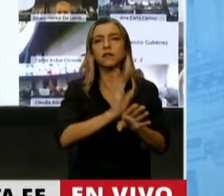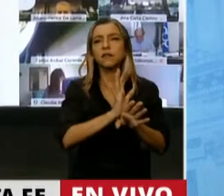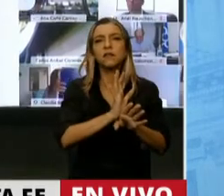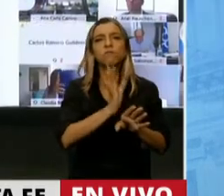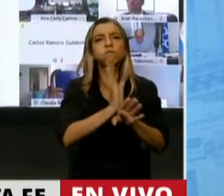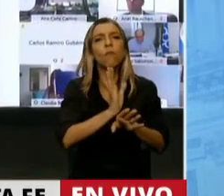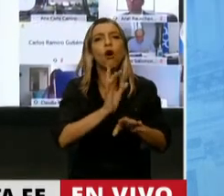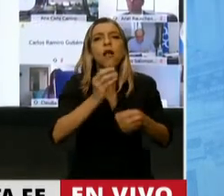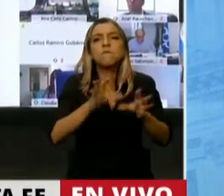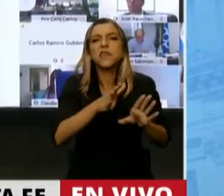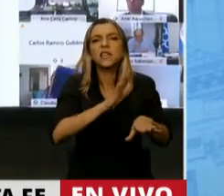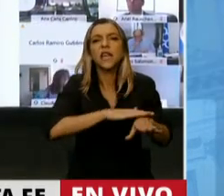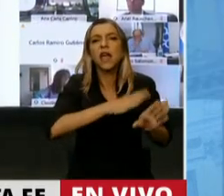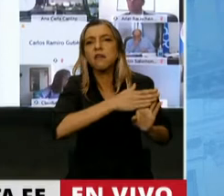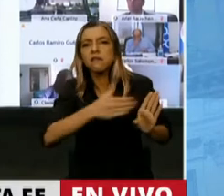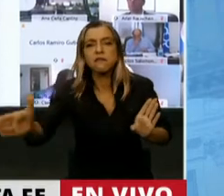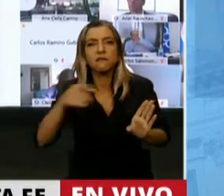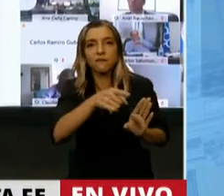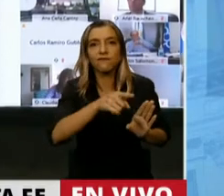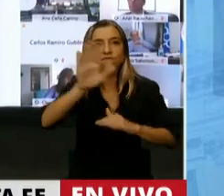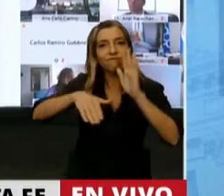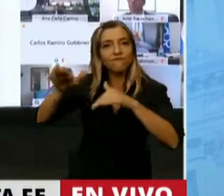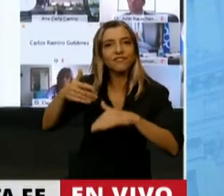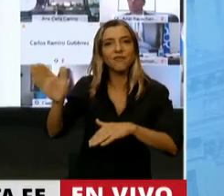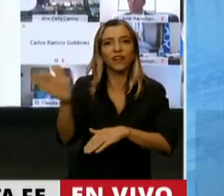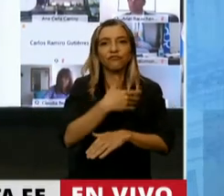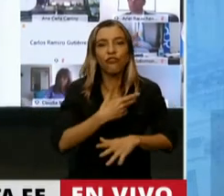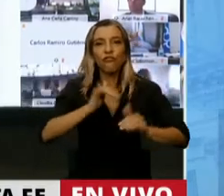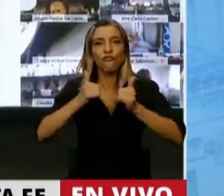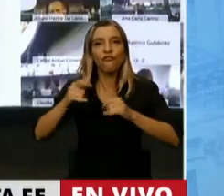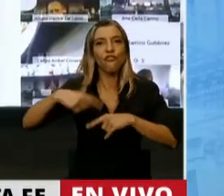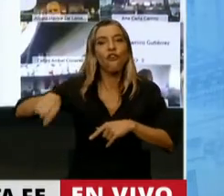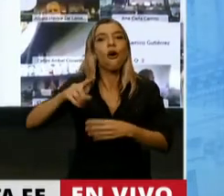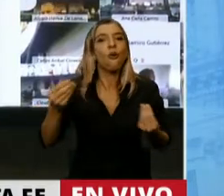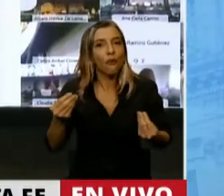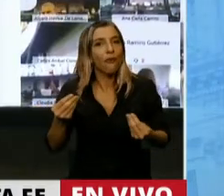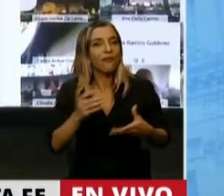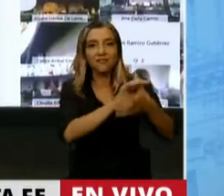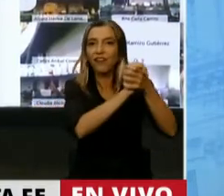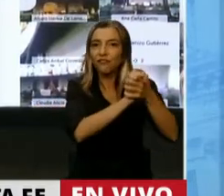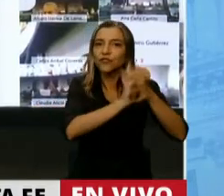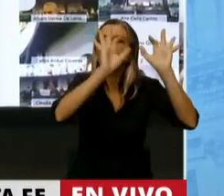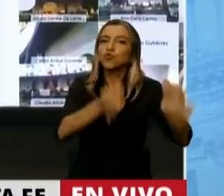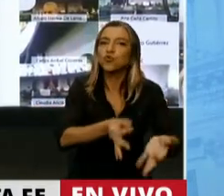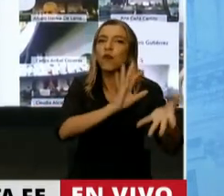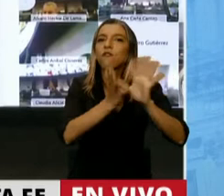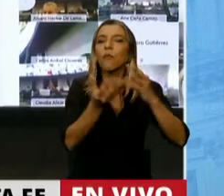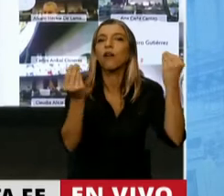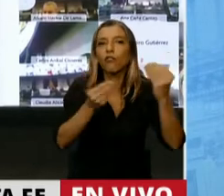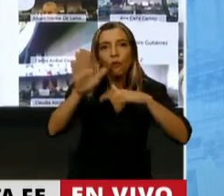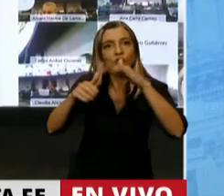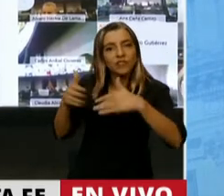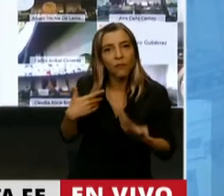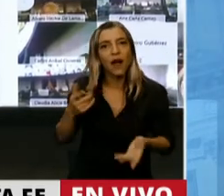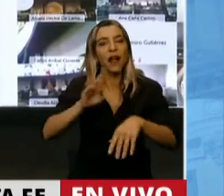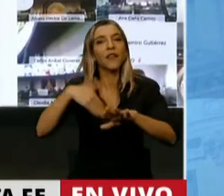argentinos, a las grandes mayorías populares, porque Alfonsín supo poner el barco de la democracia. Y por eso gana las elecciones en